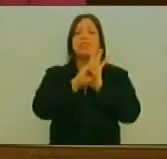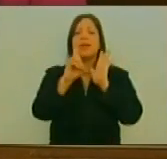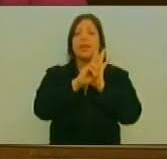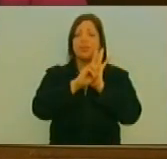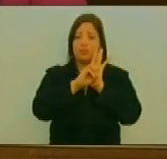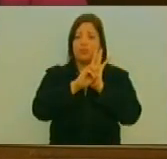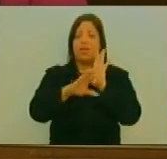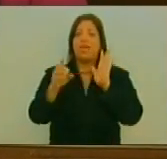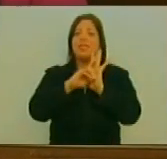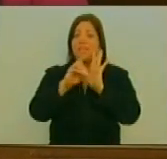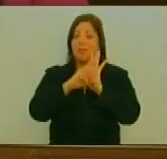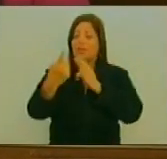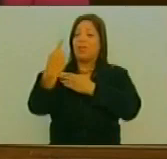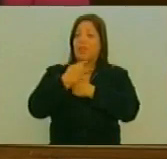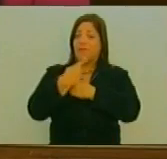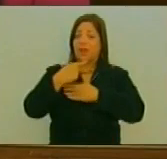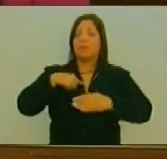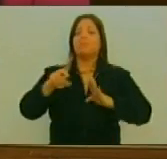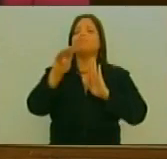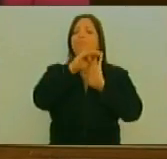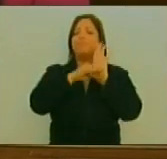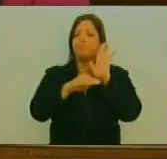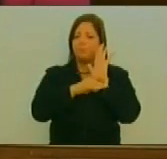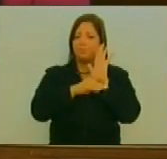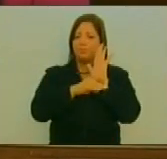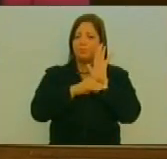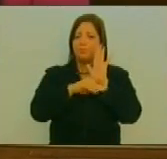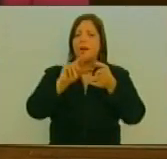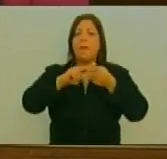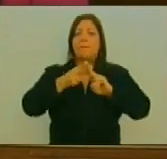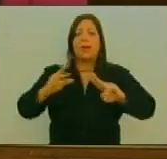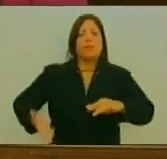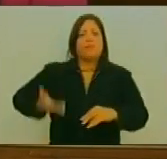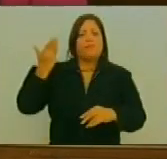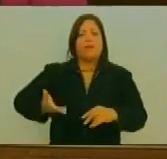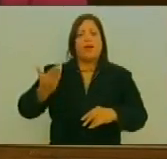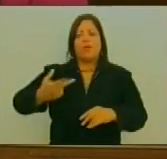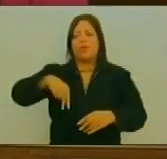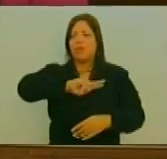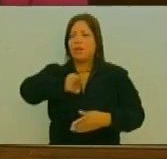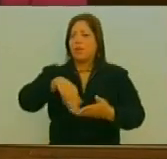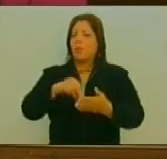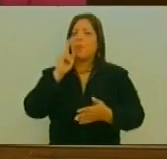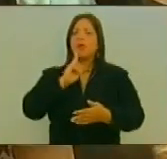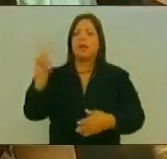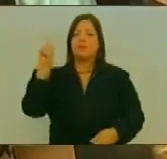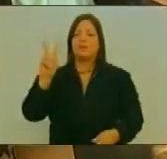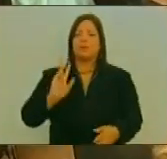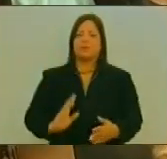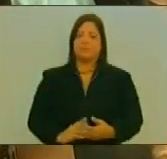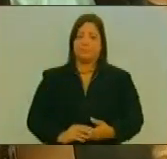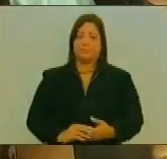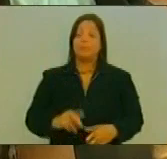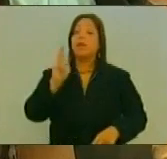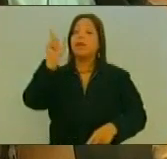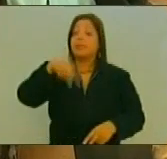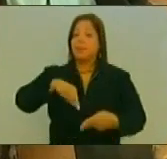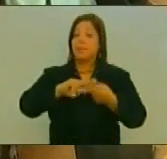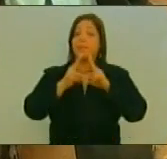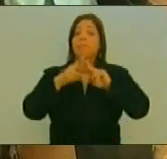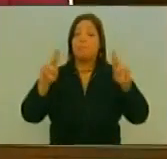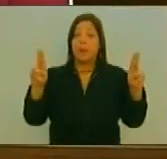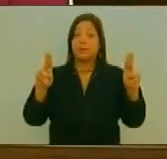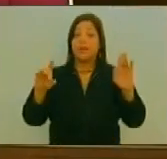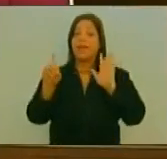Como Un Deber Como Un Principio Y Como Un Alto Valor De La República Bolivariana De Venezuela Pero También La Paz